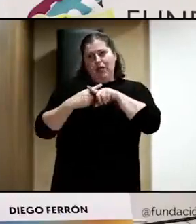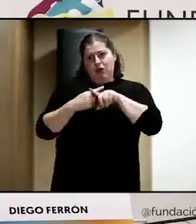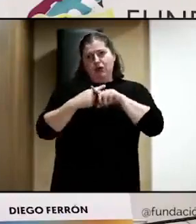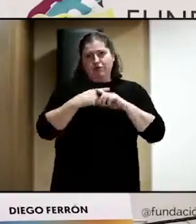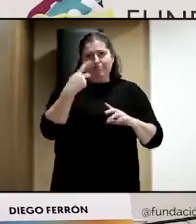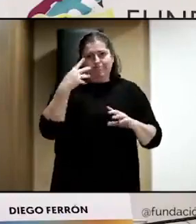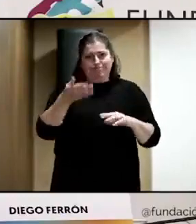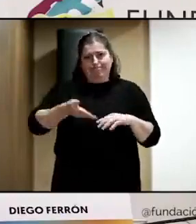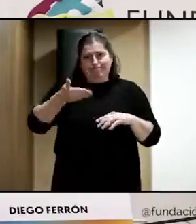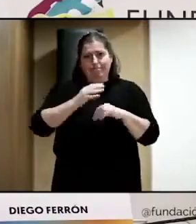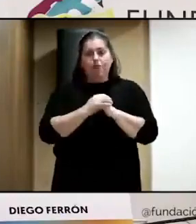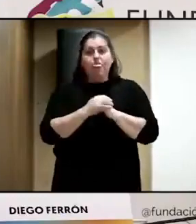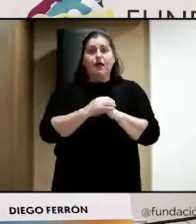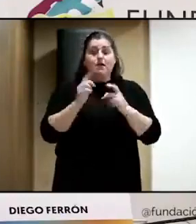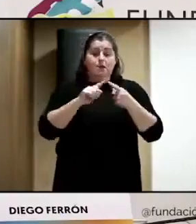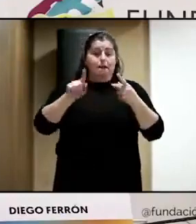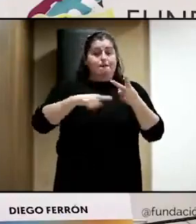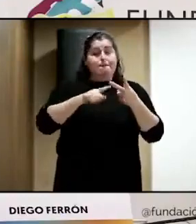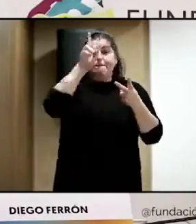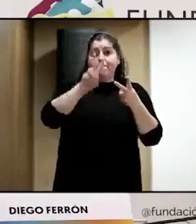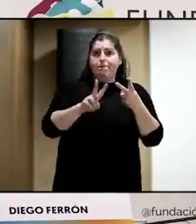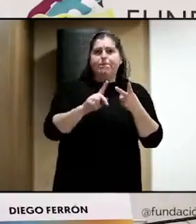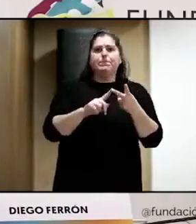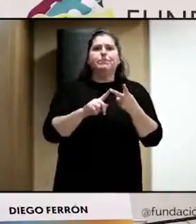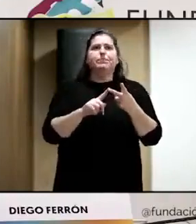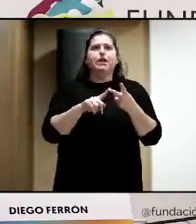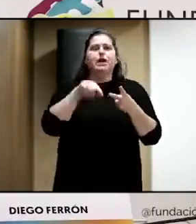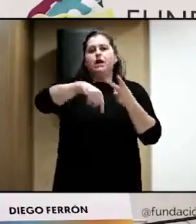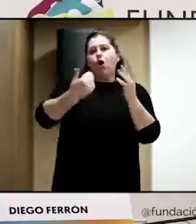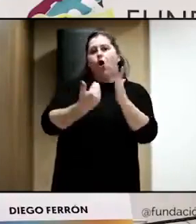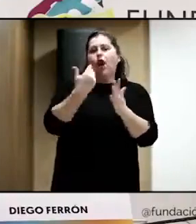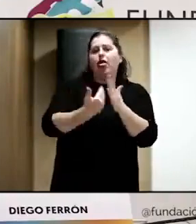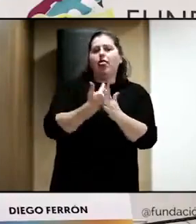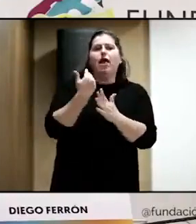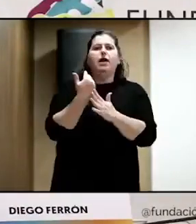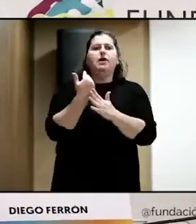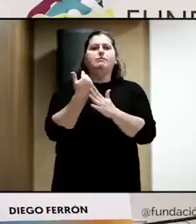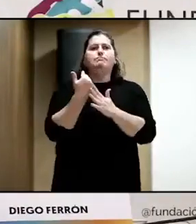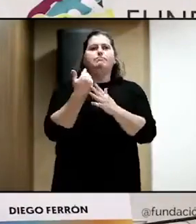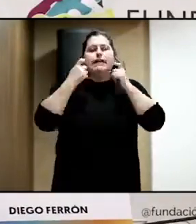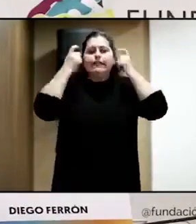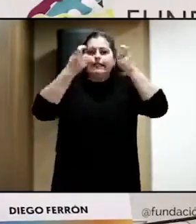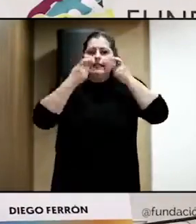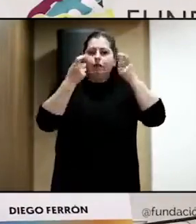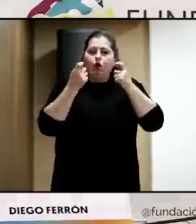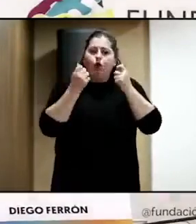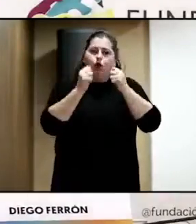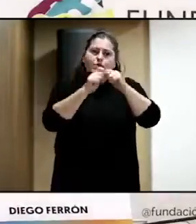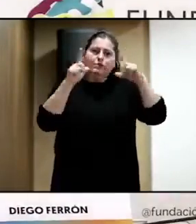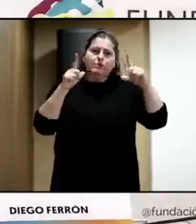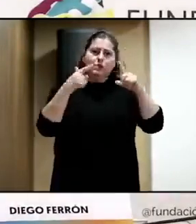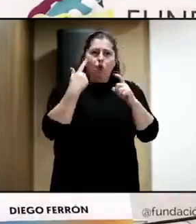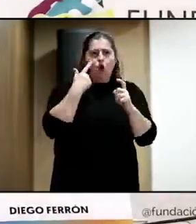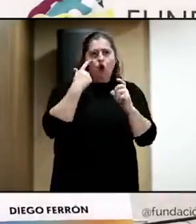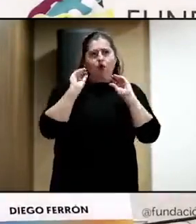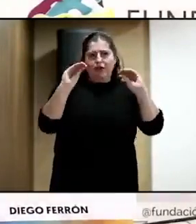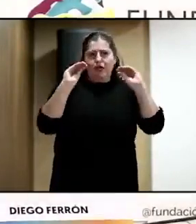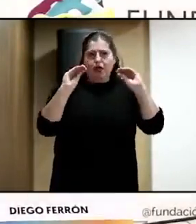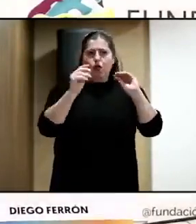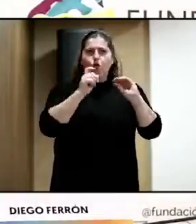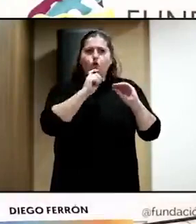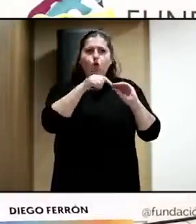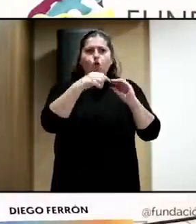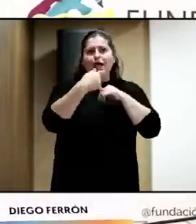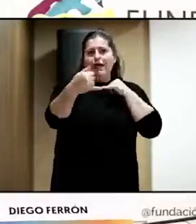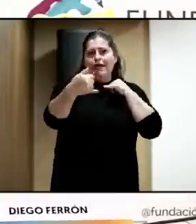Y, en segundo lugar, bueno, esta jornada yo creo que intentan enfatizar una línea que siempre hemos defendido y es que